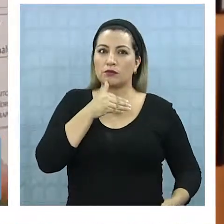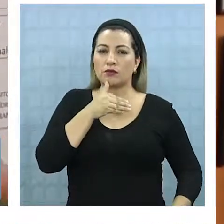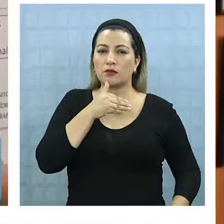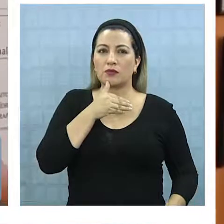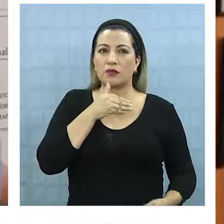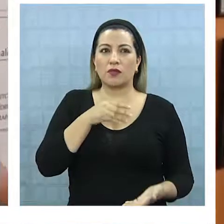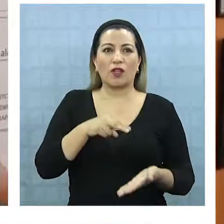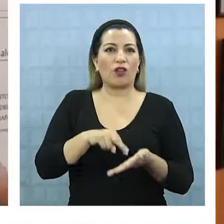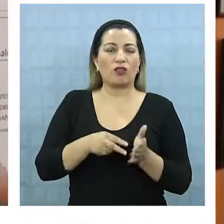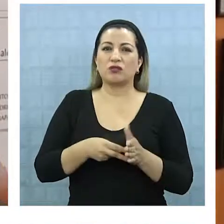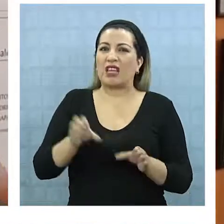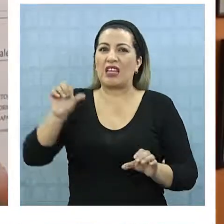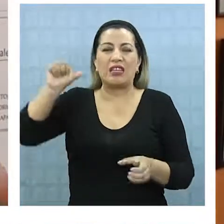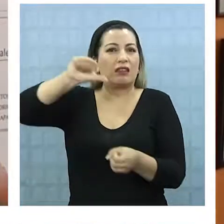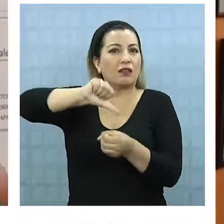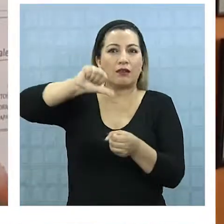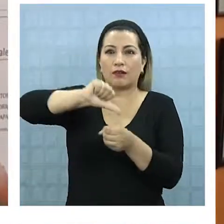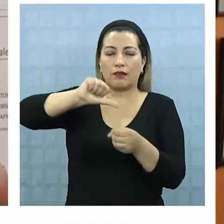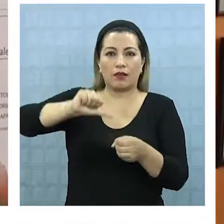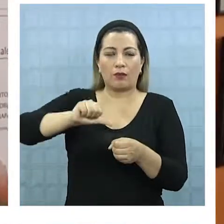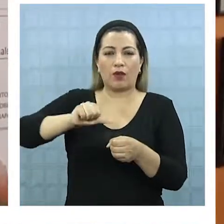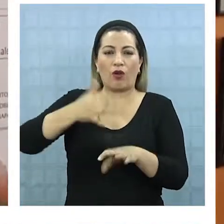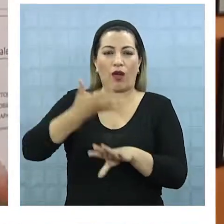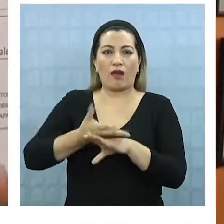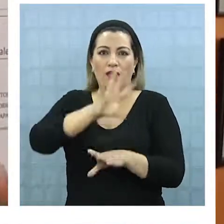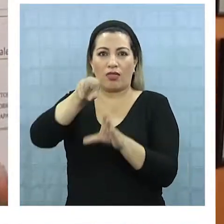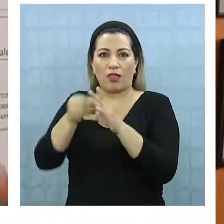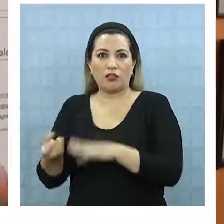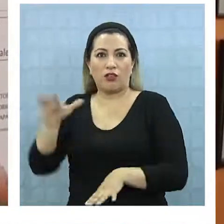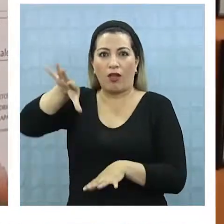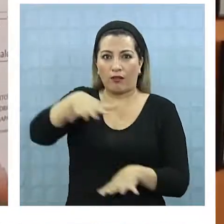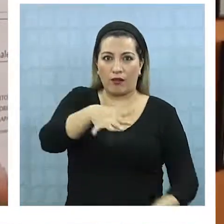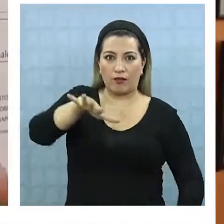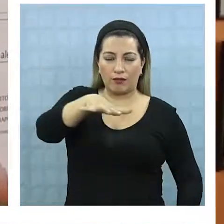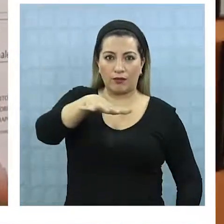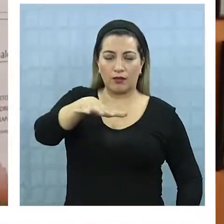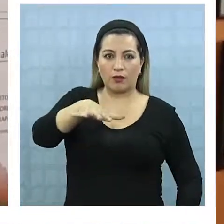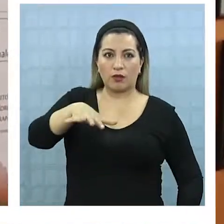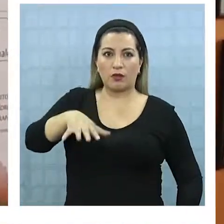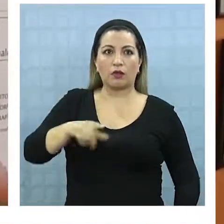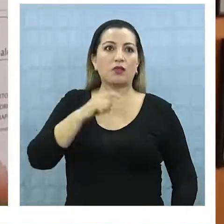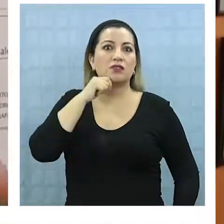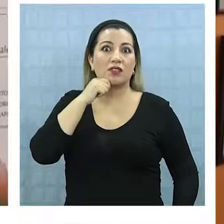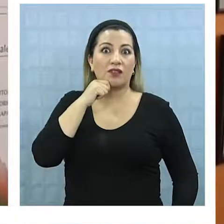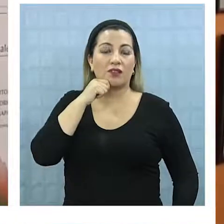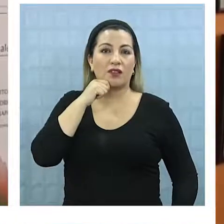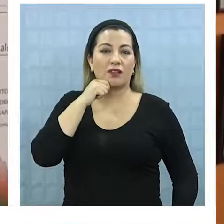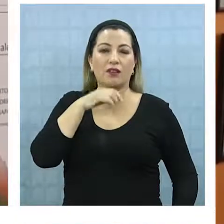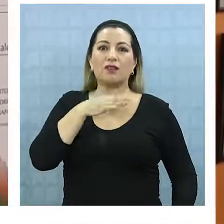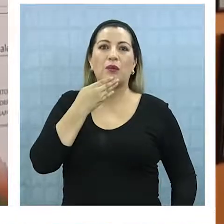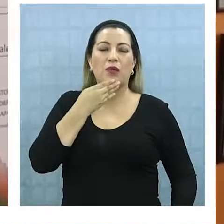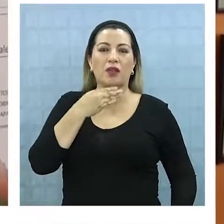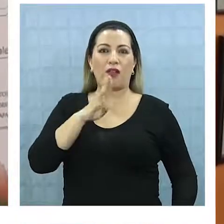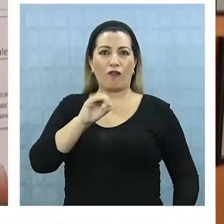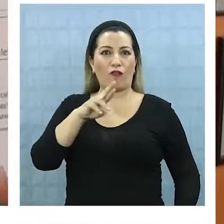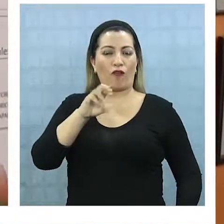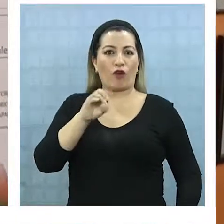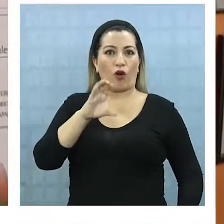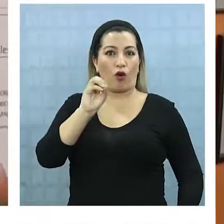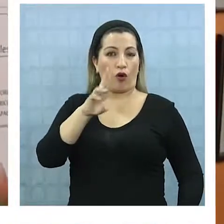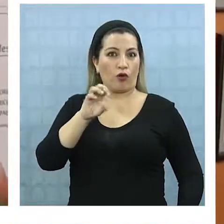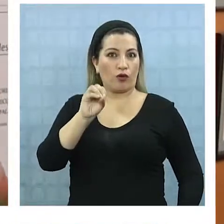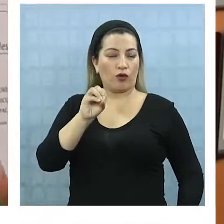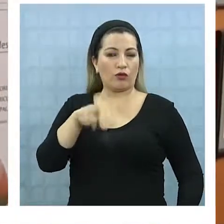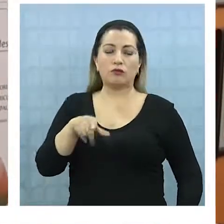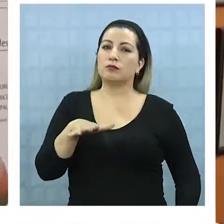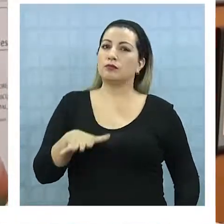de elementos solubles que se incorporaran al agua y que lo afectaran. Eso no significa que las concentraciones de boro no sean